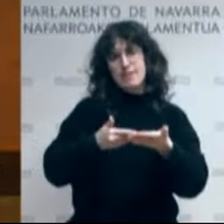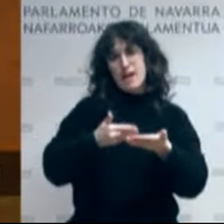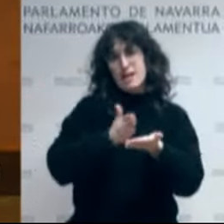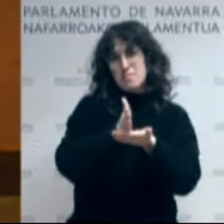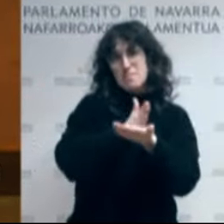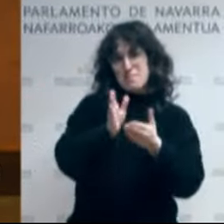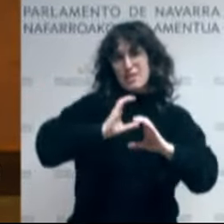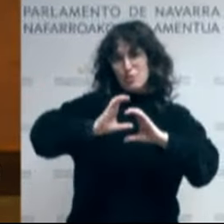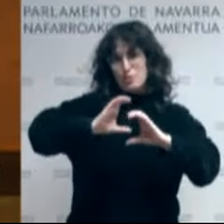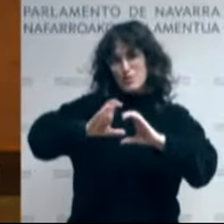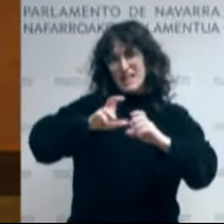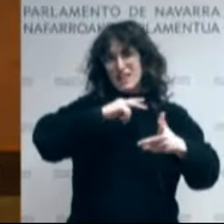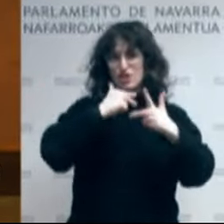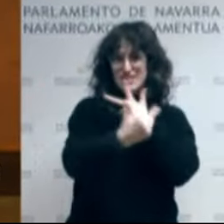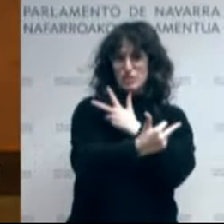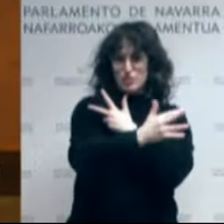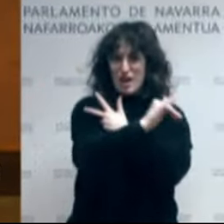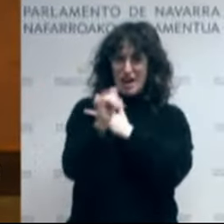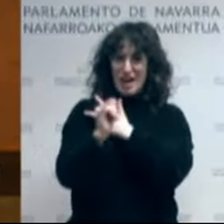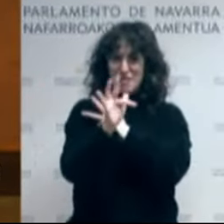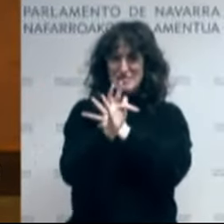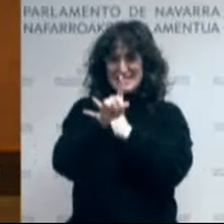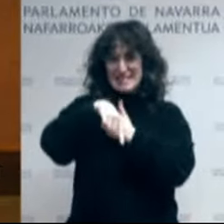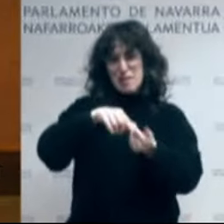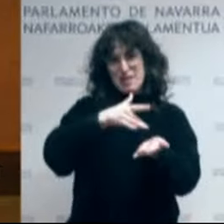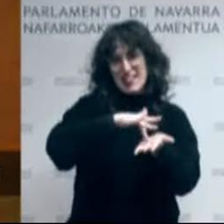bermatzeko laguntzak haunditu ditugu.